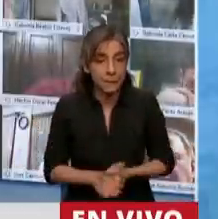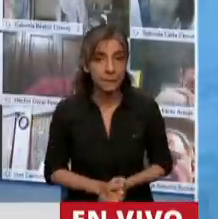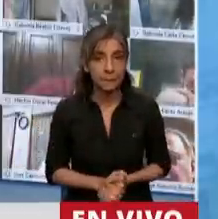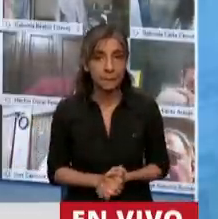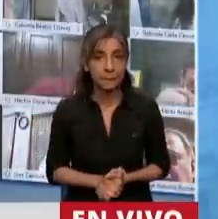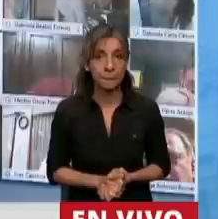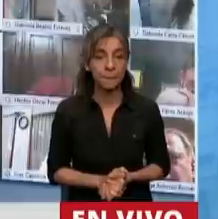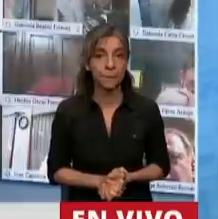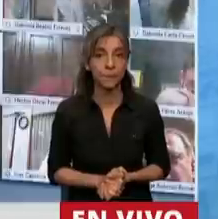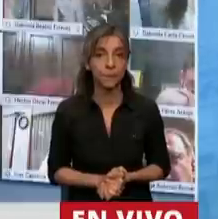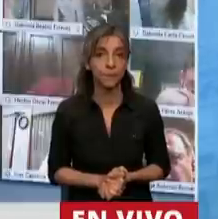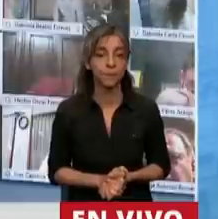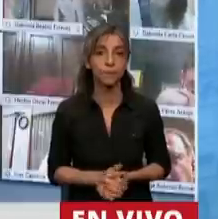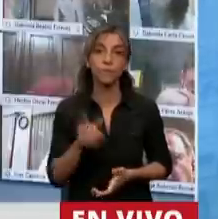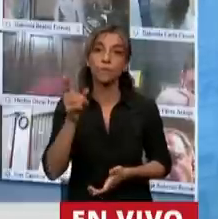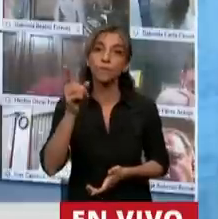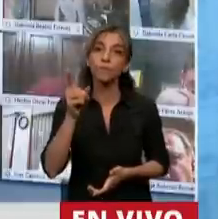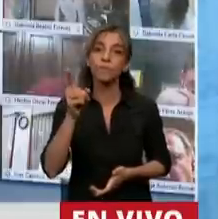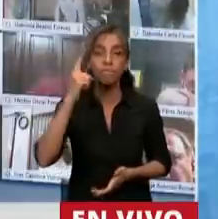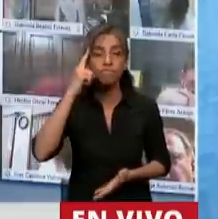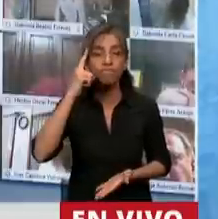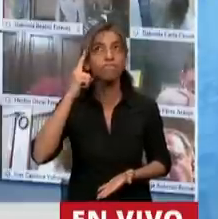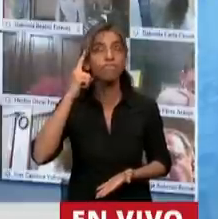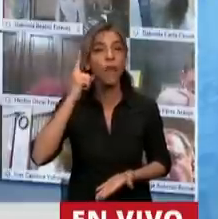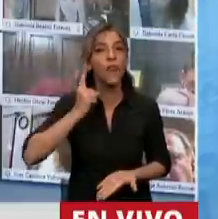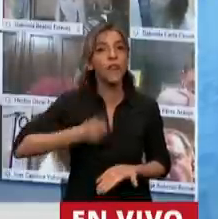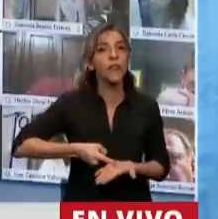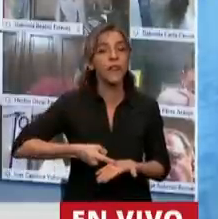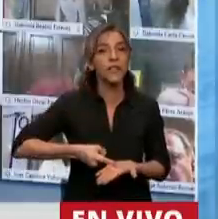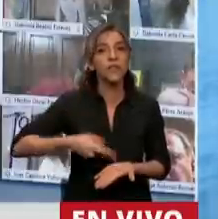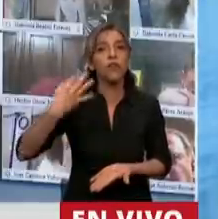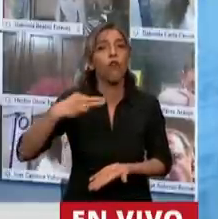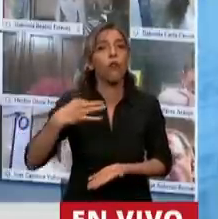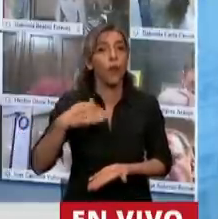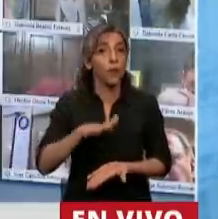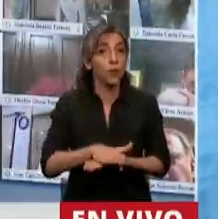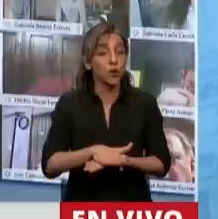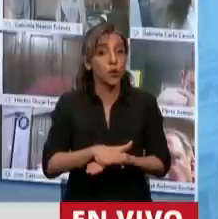Usted debe decidir si va a cumplir la ley o si va a violar la ley.